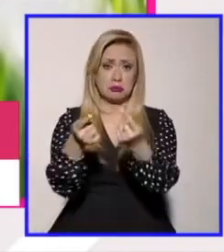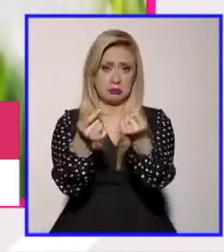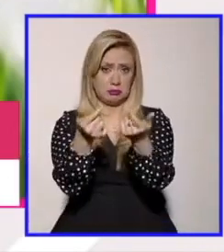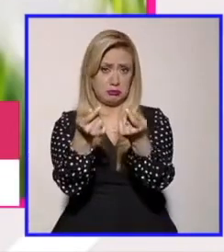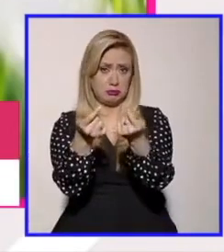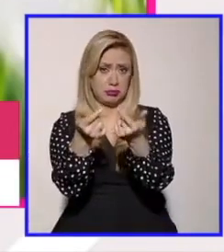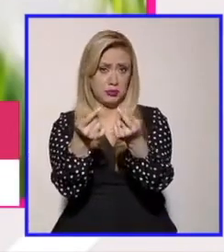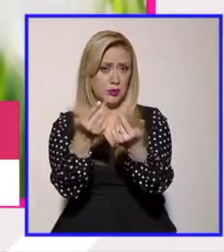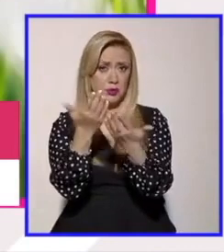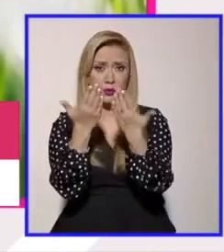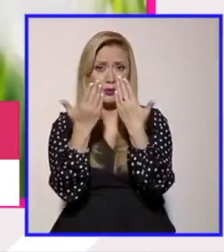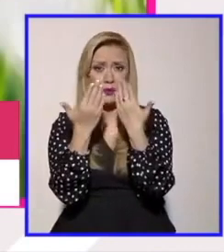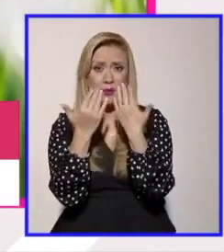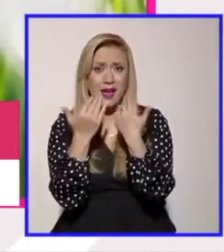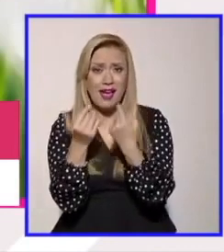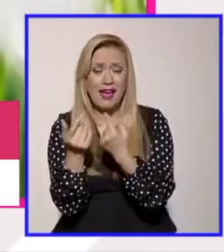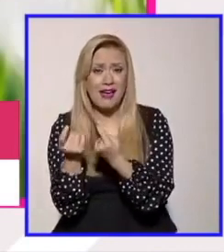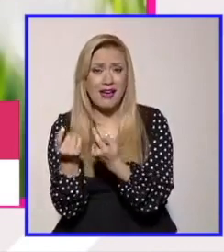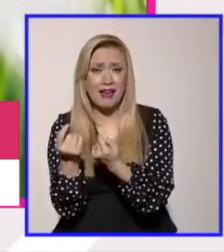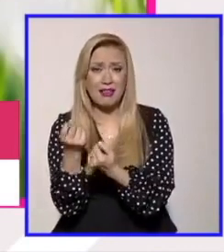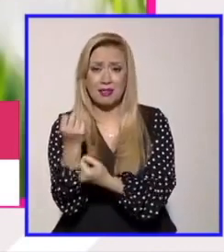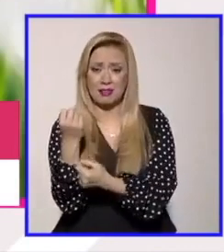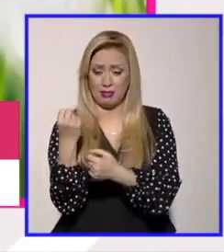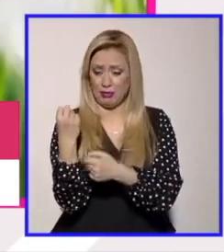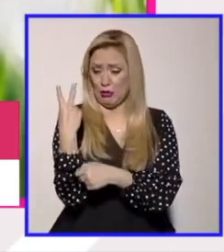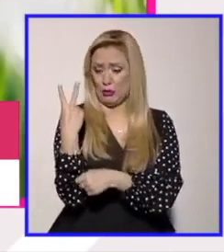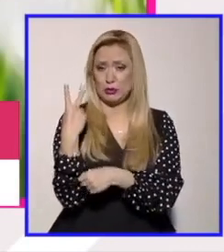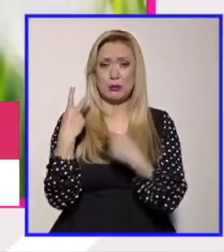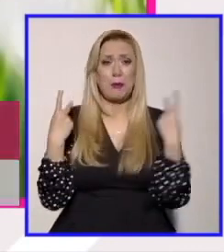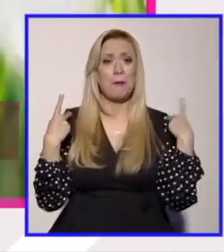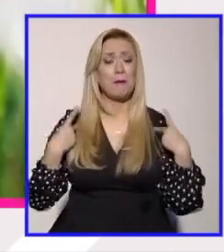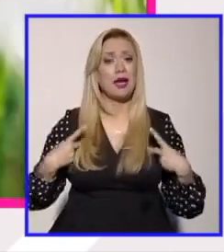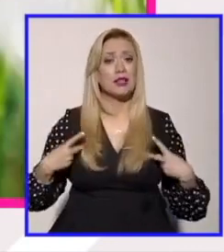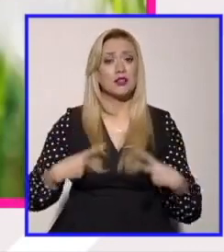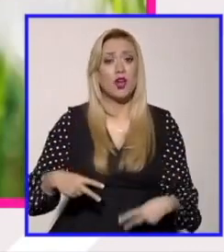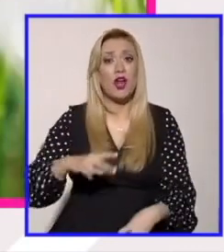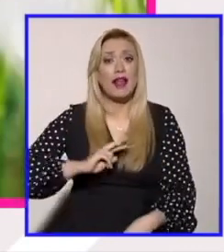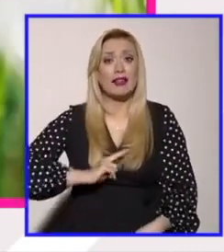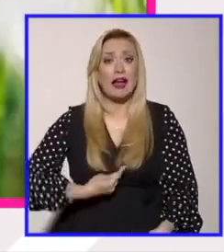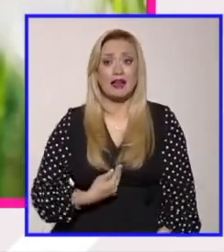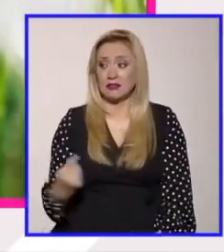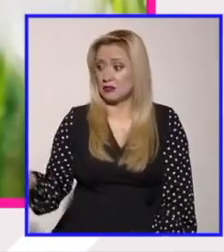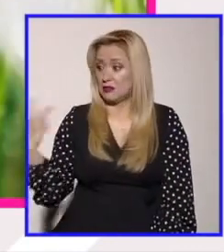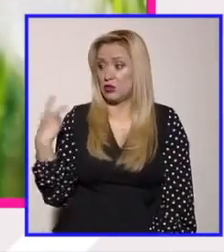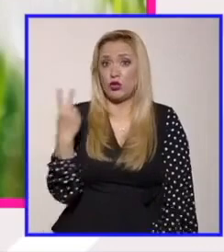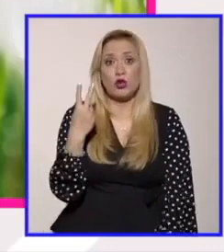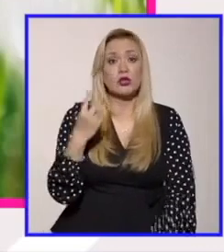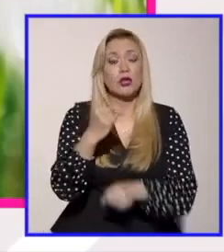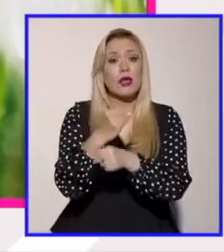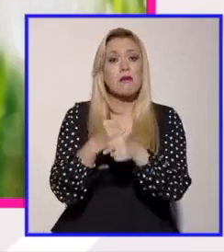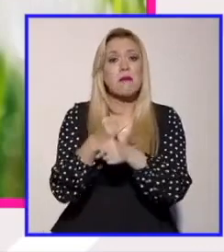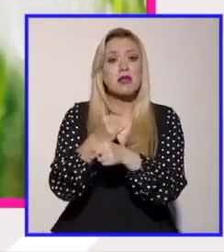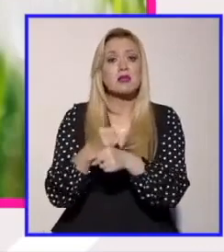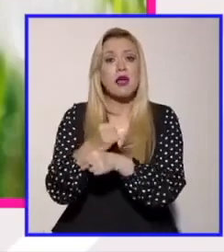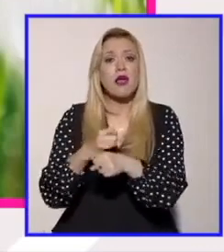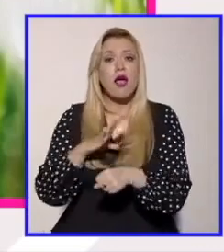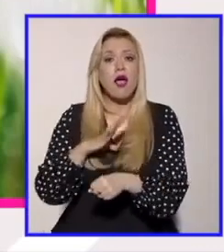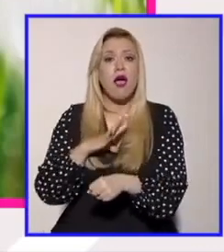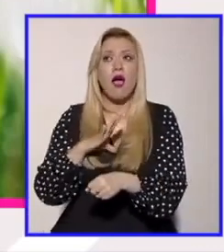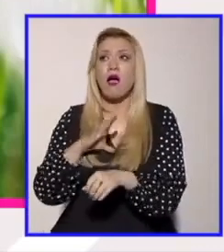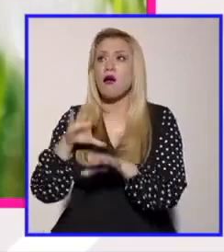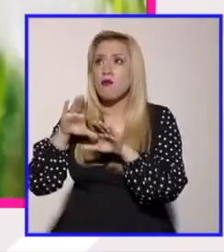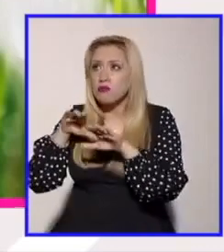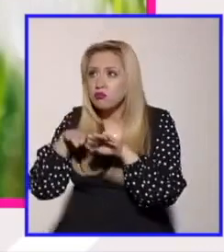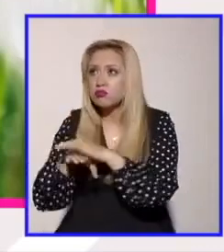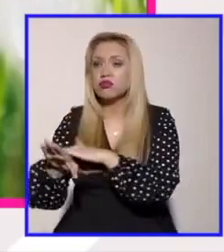investigadores pues en realidad somos dos personas trans dos investigadoras y lo que tendríamos que esperar en todo caso